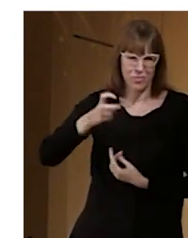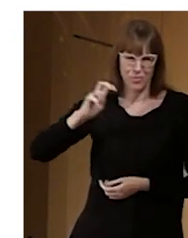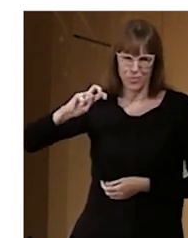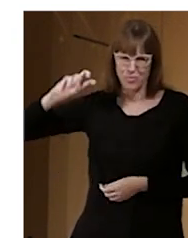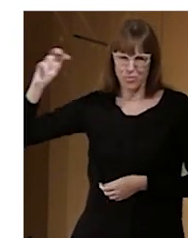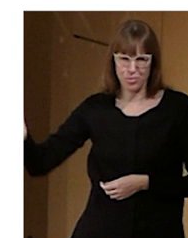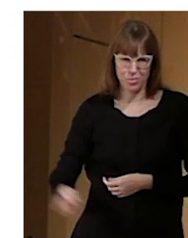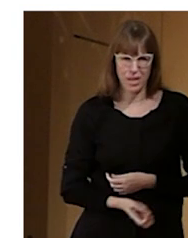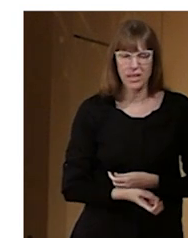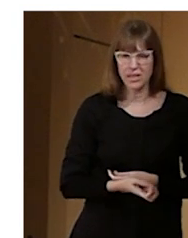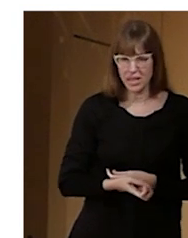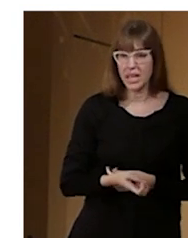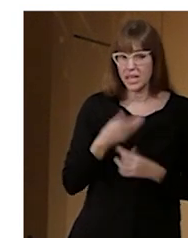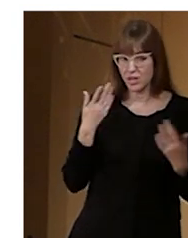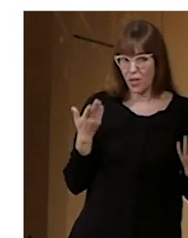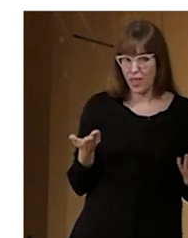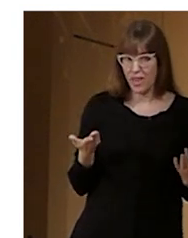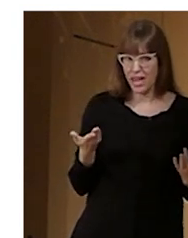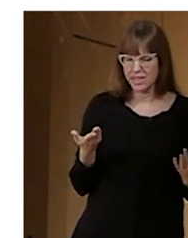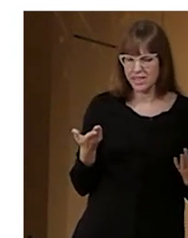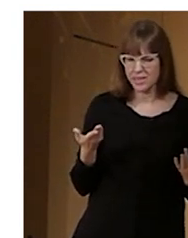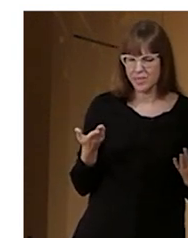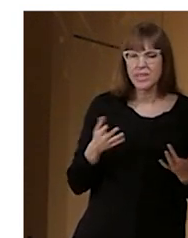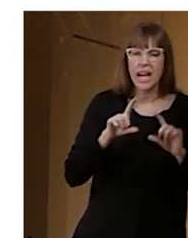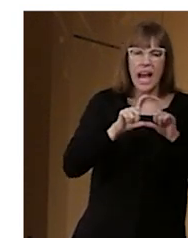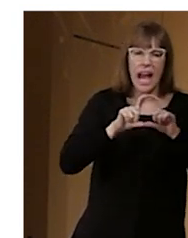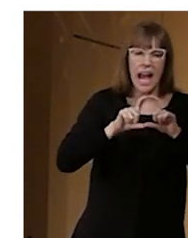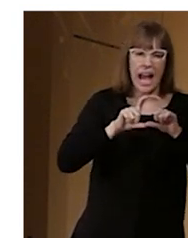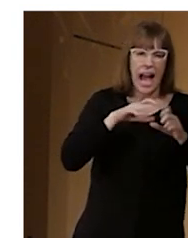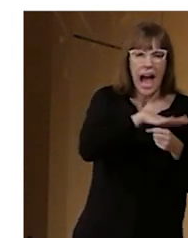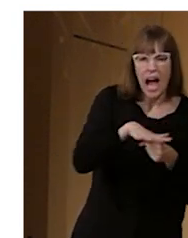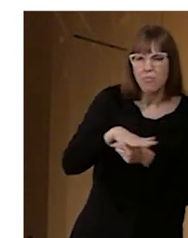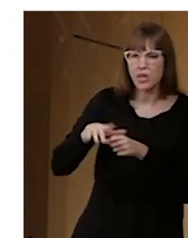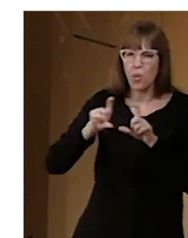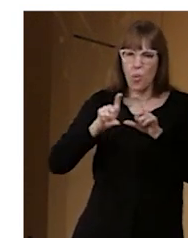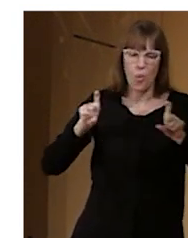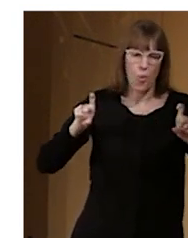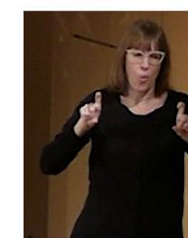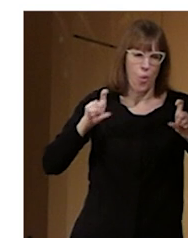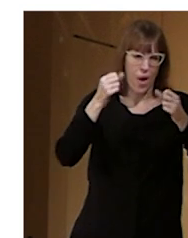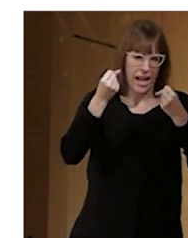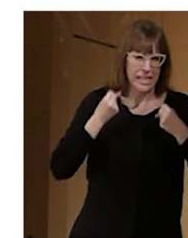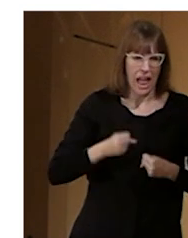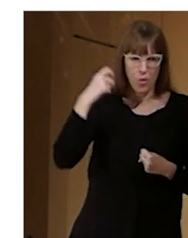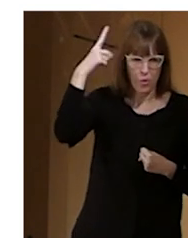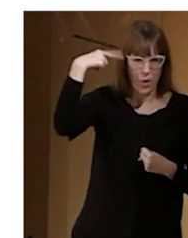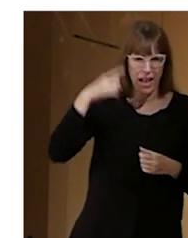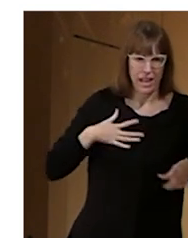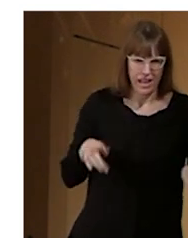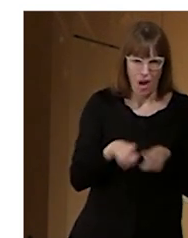aportar independientemente de la entidad cultural o el ámbito en el que trabajéis. El subtitulado adaptado.